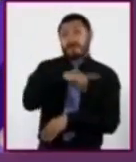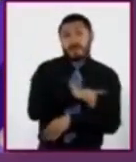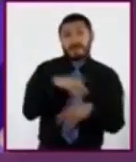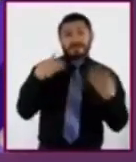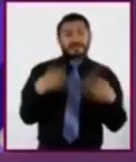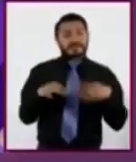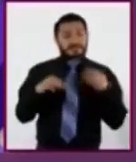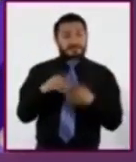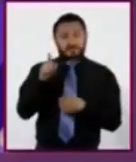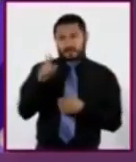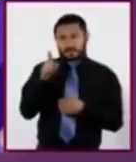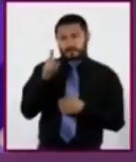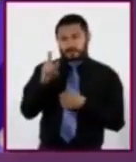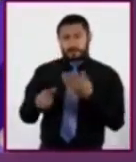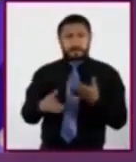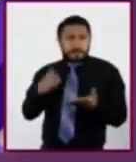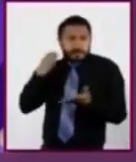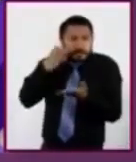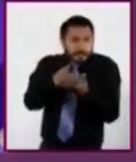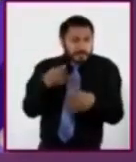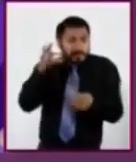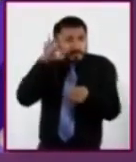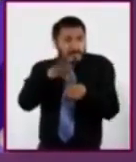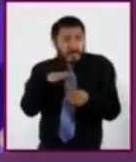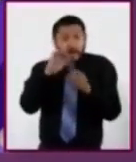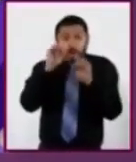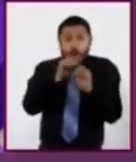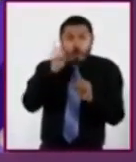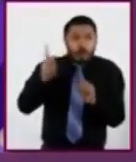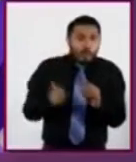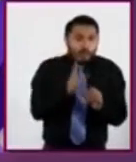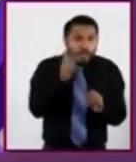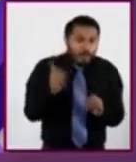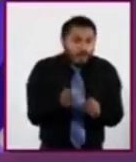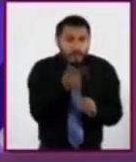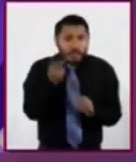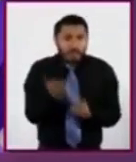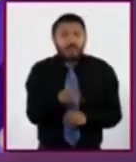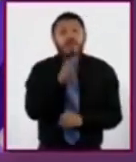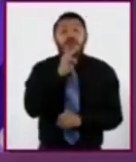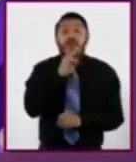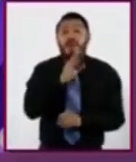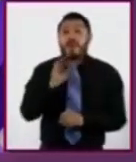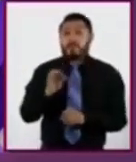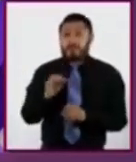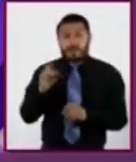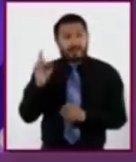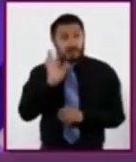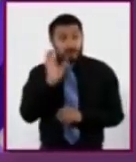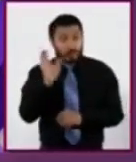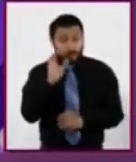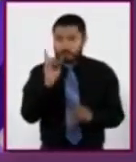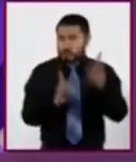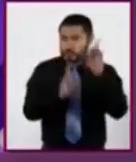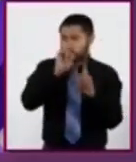normalmente acude con un médico o le pregunta a su mamá cuando tiene alguna inquietud.